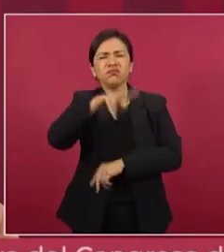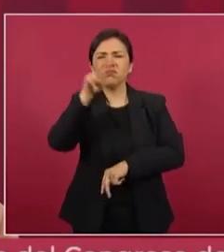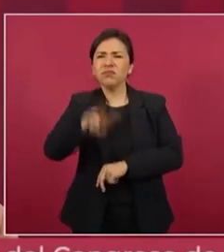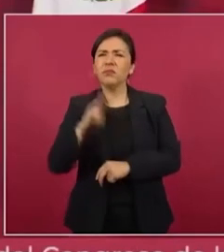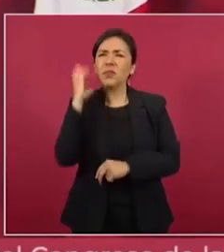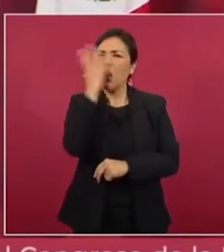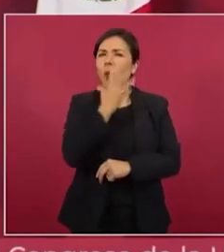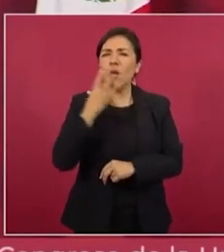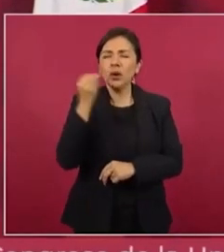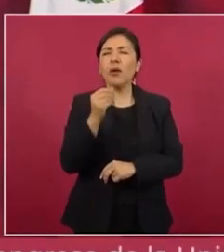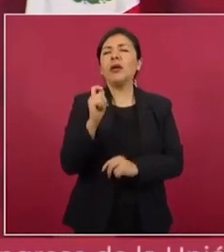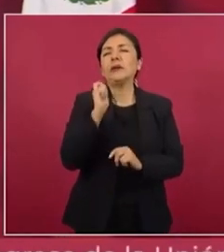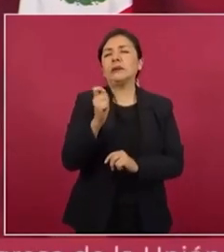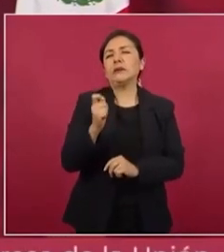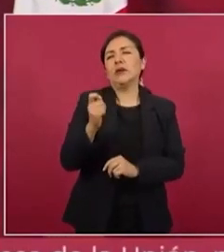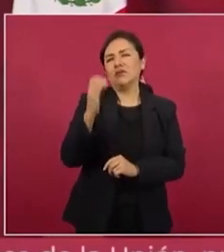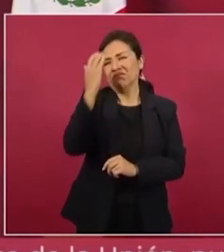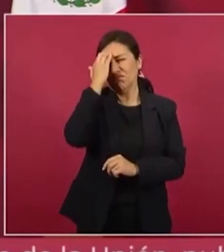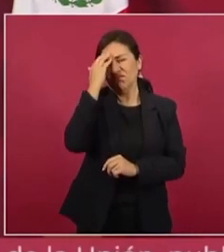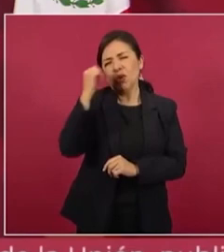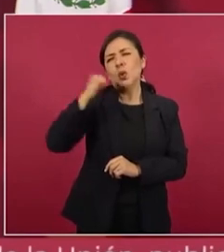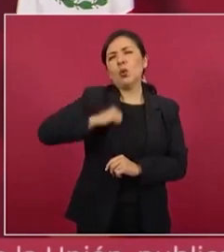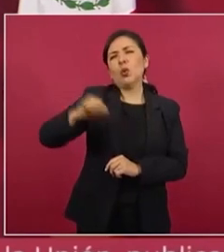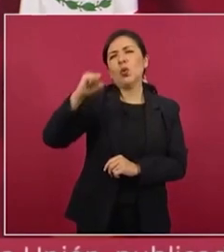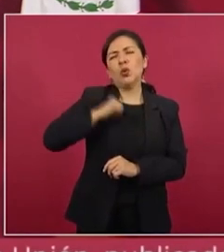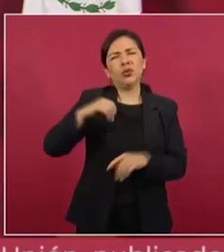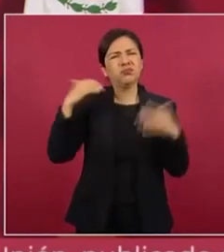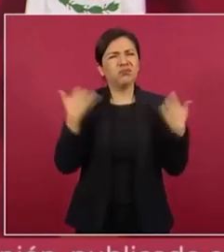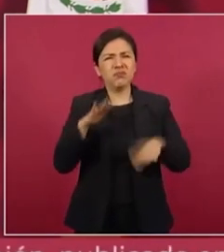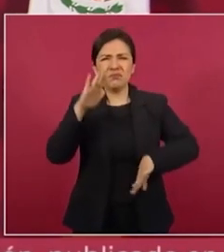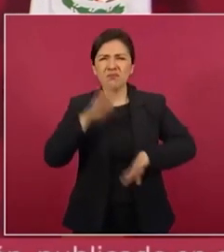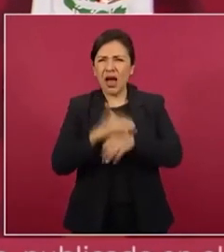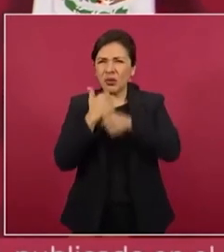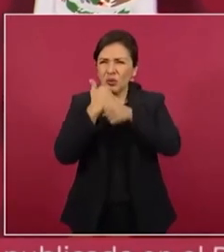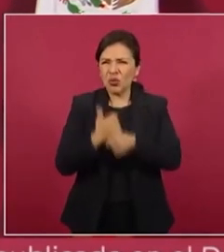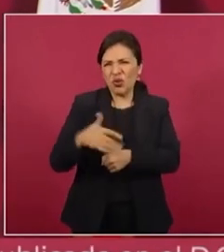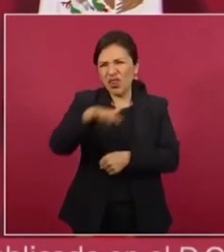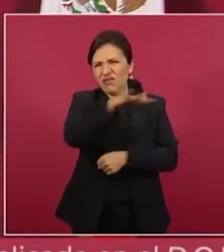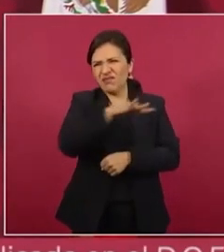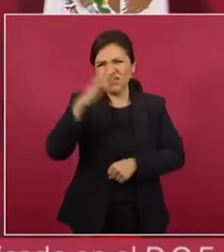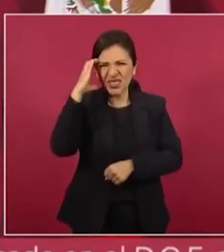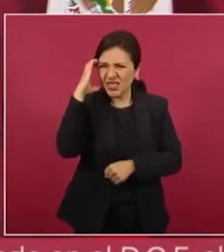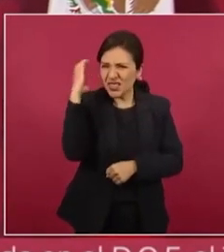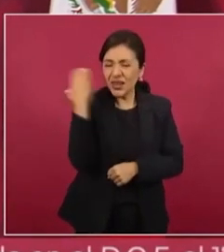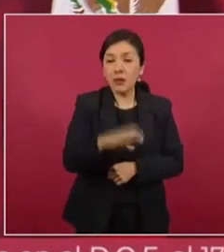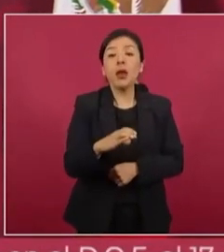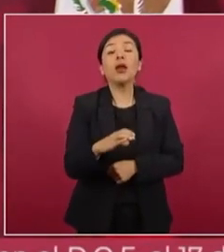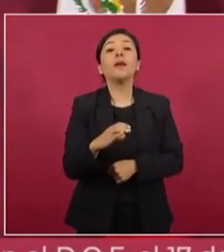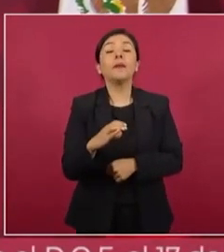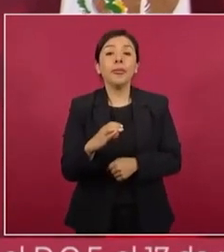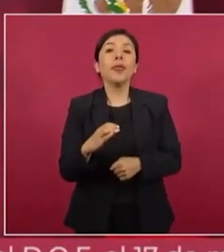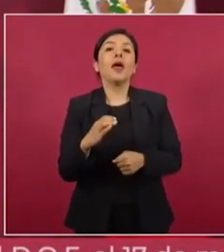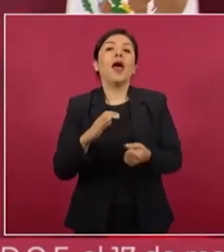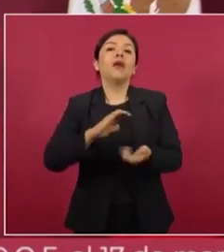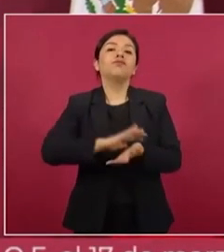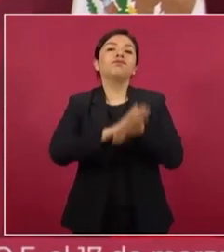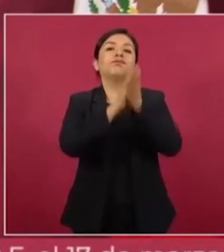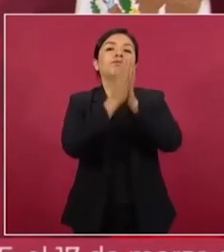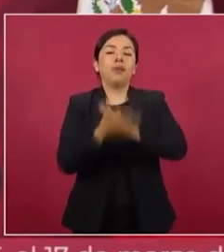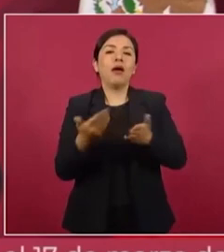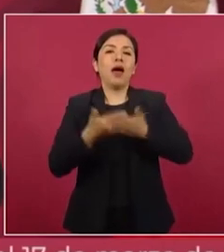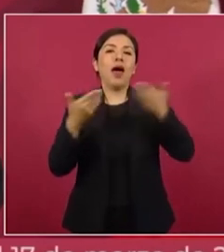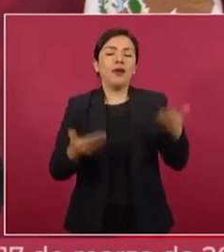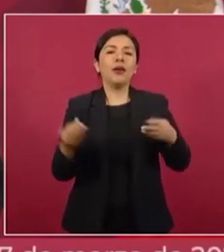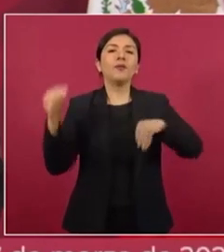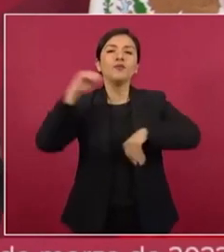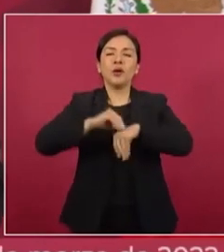lo que era un infierno se está convirtiendo